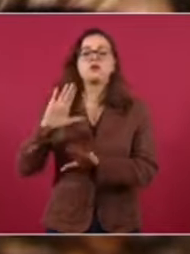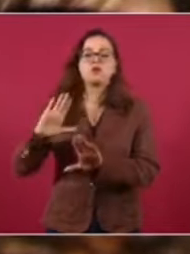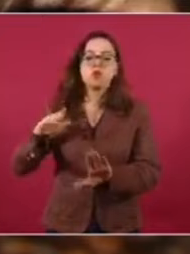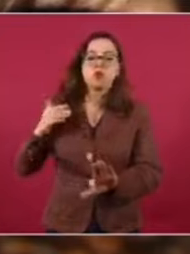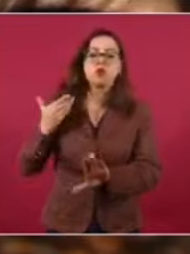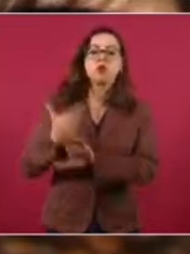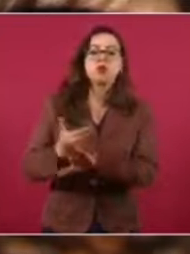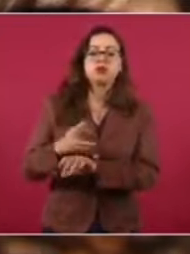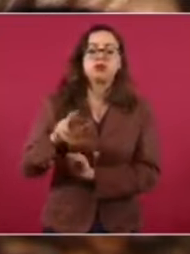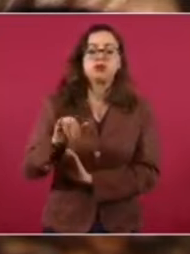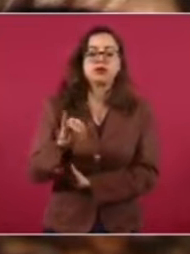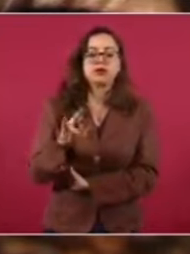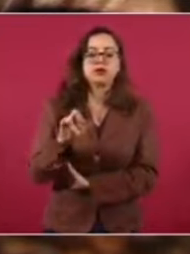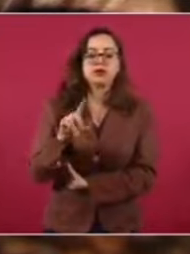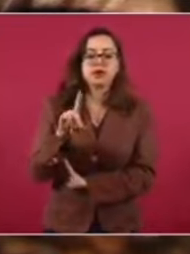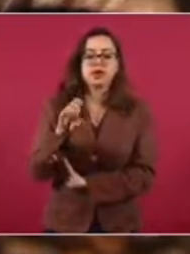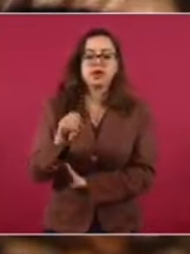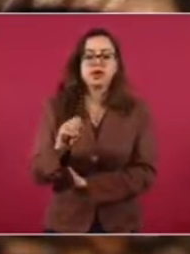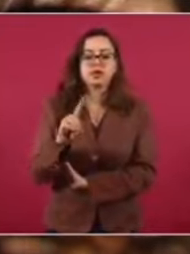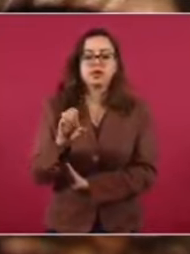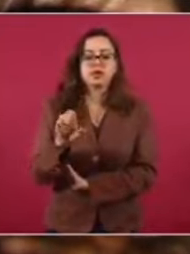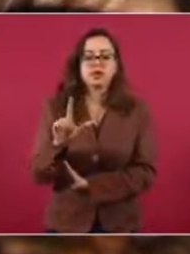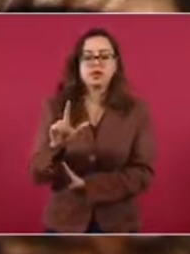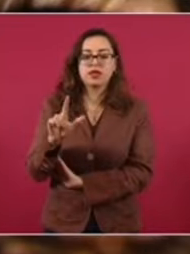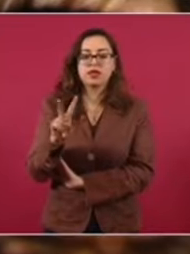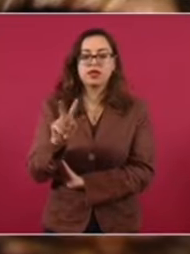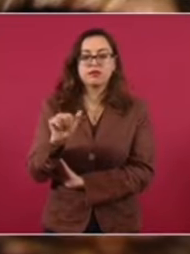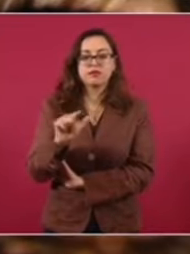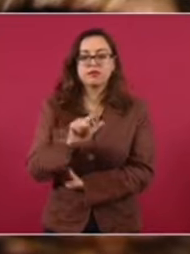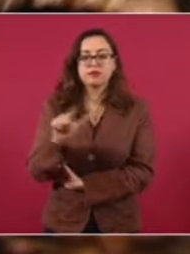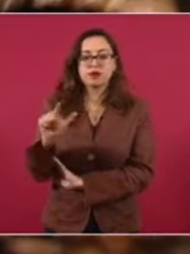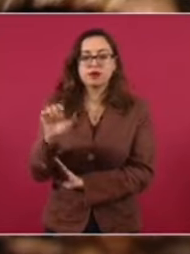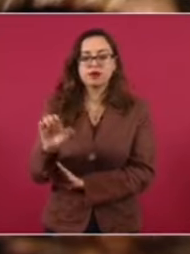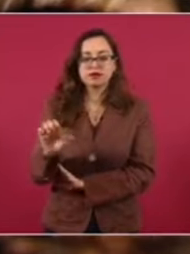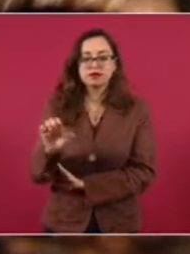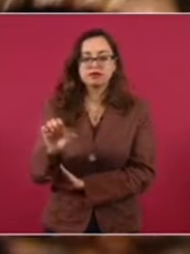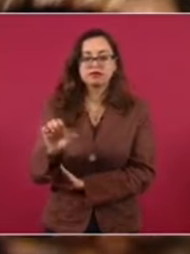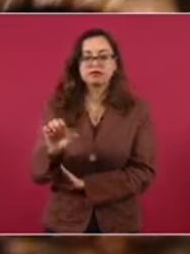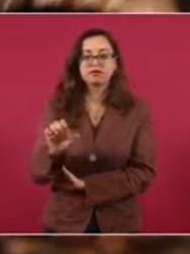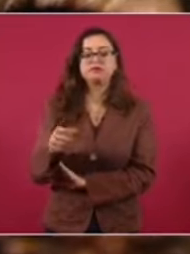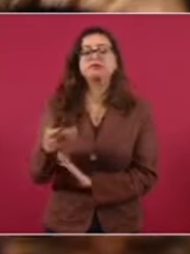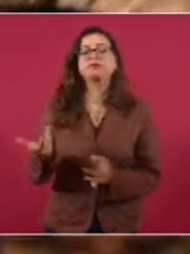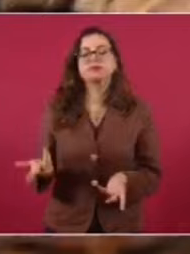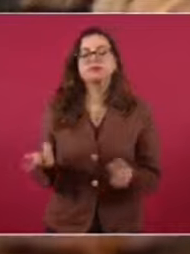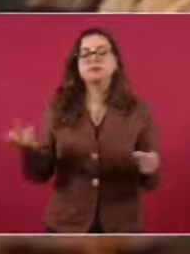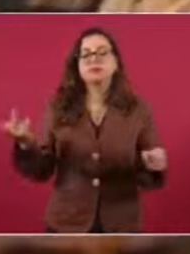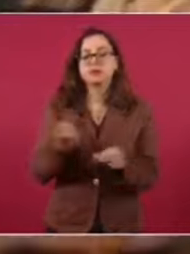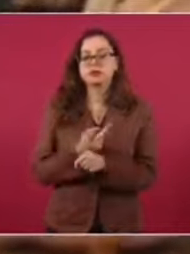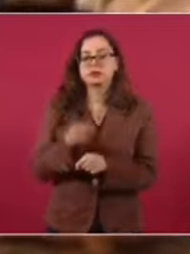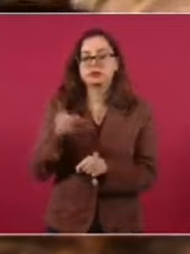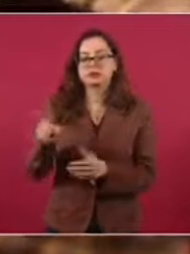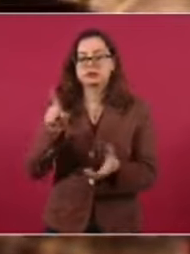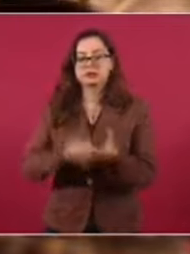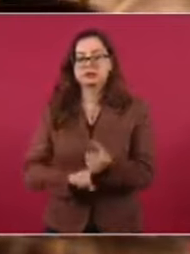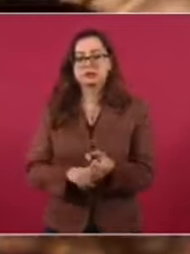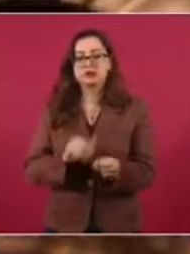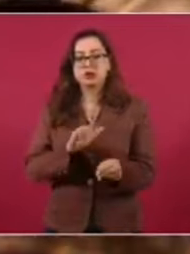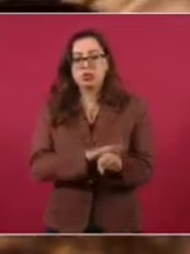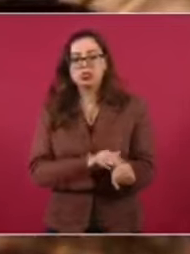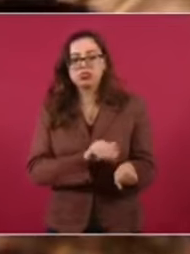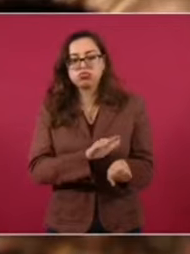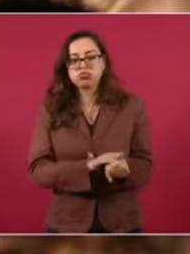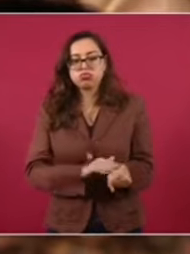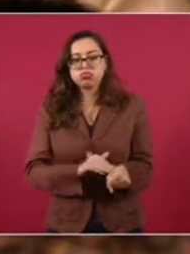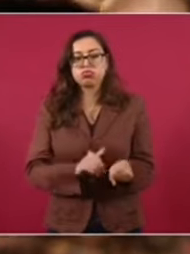del Valle, este, el señor, Arturo Alcalde, por acoso, una, una suerte de